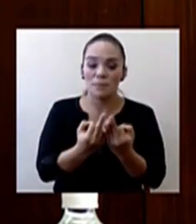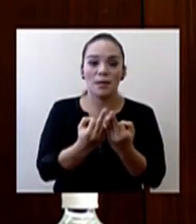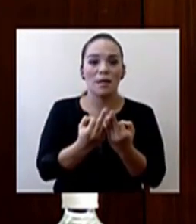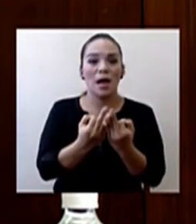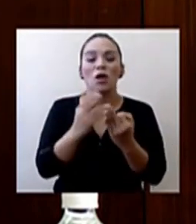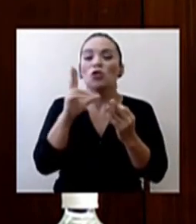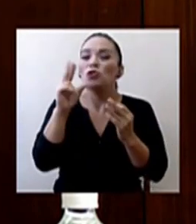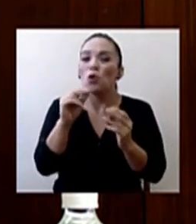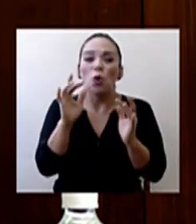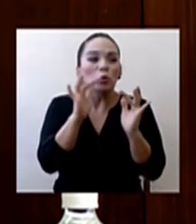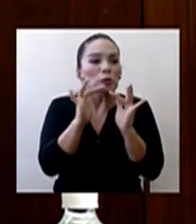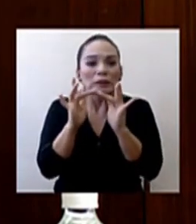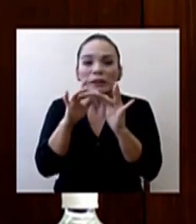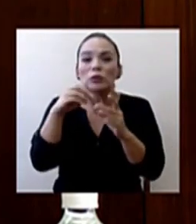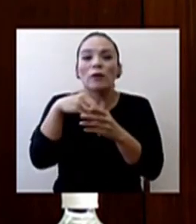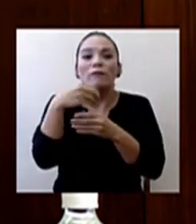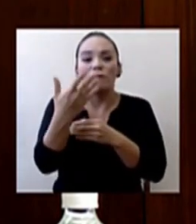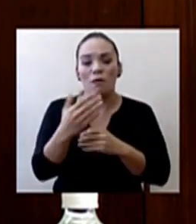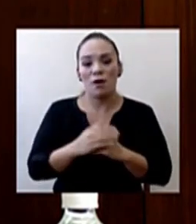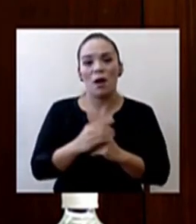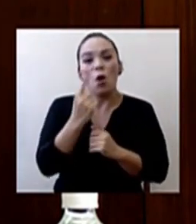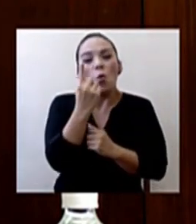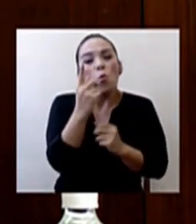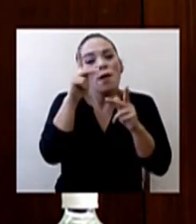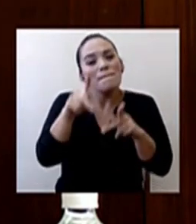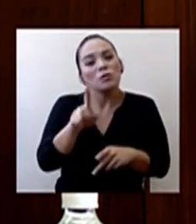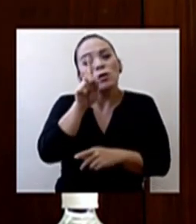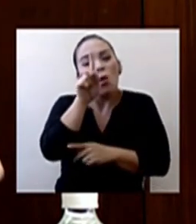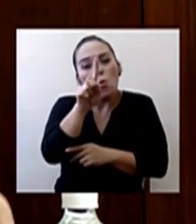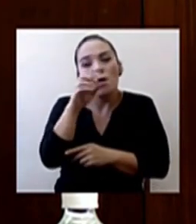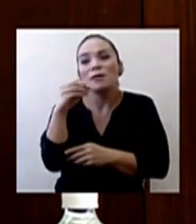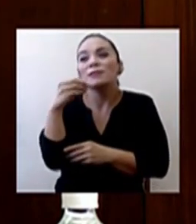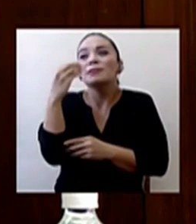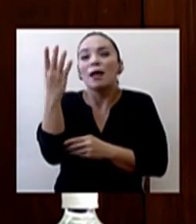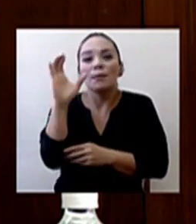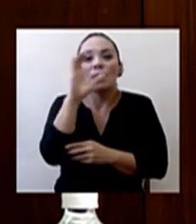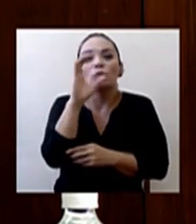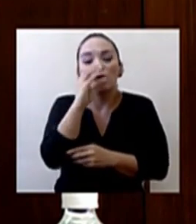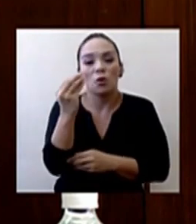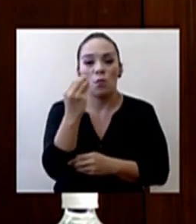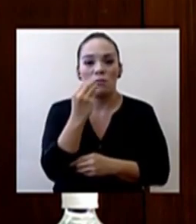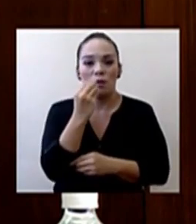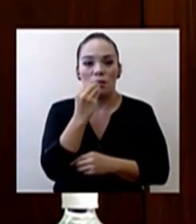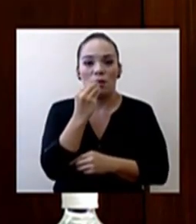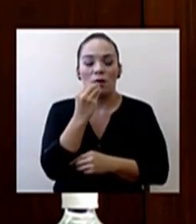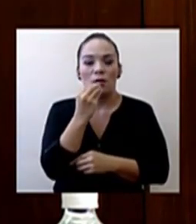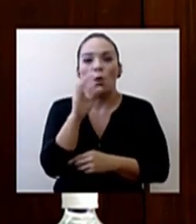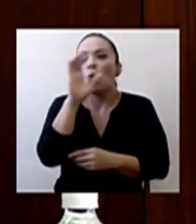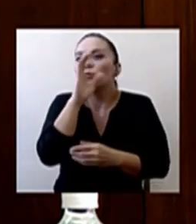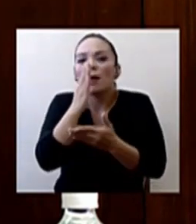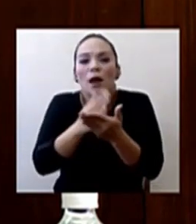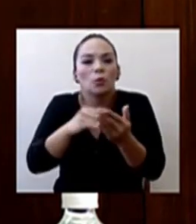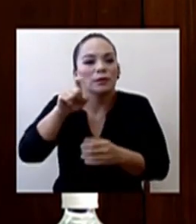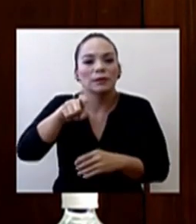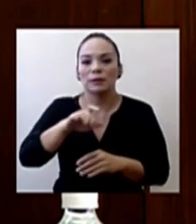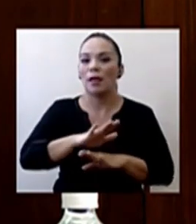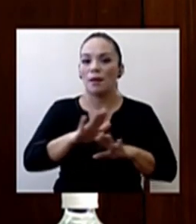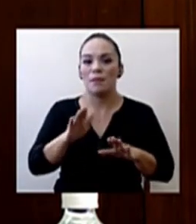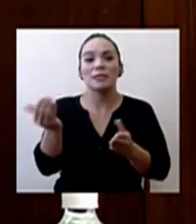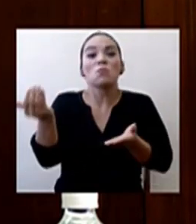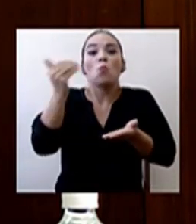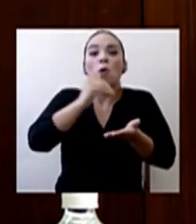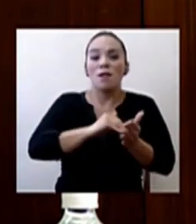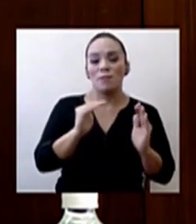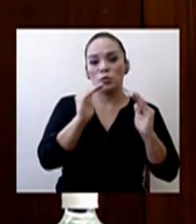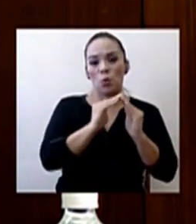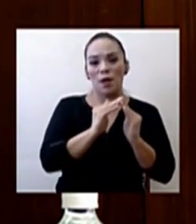mínimo posible. Que solo una persona salga a buscar comida o a algún insumo. Regrese a la